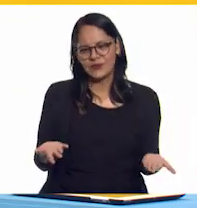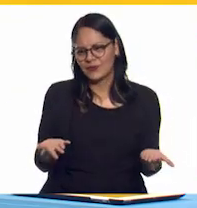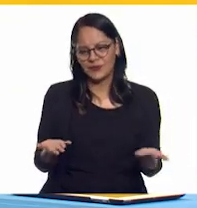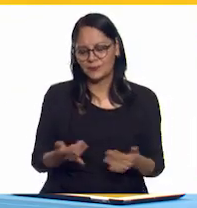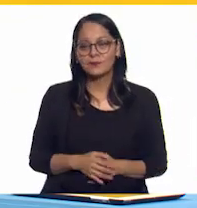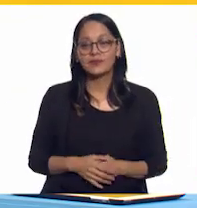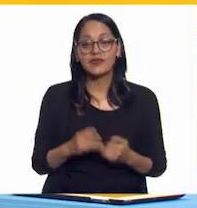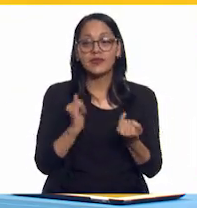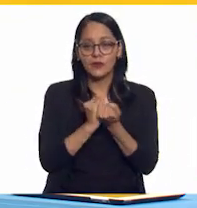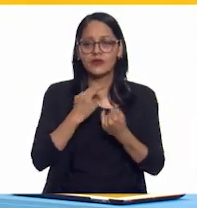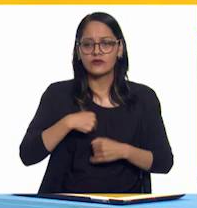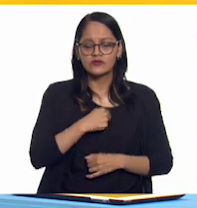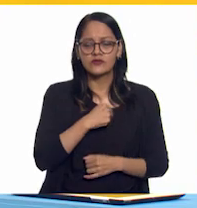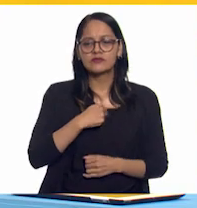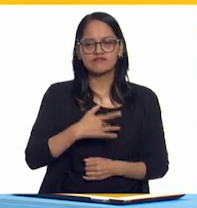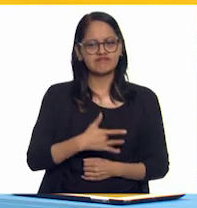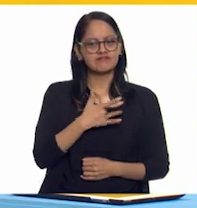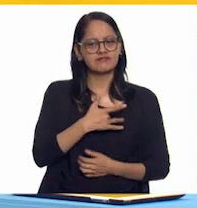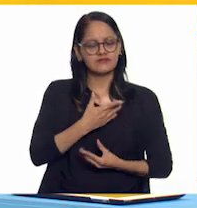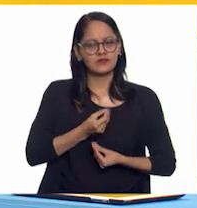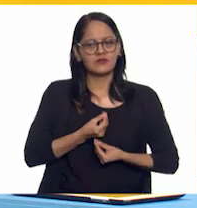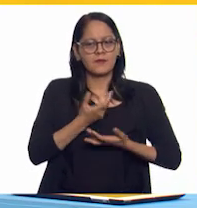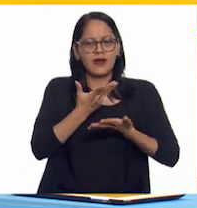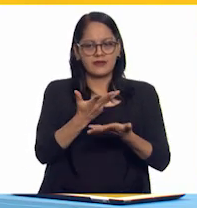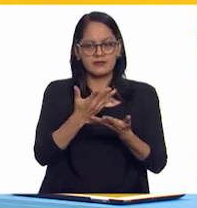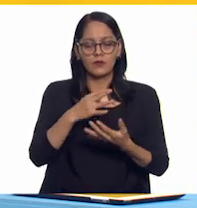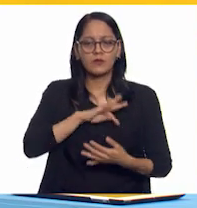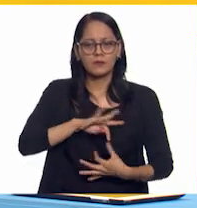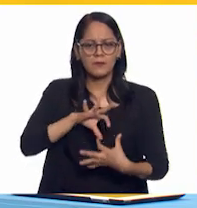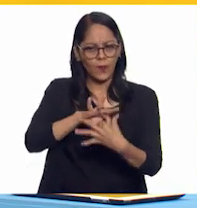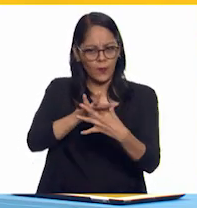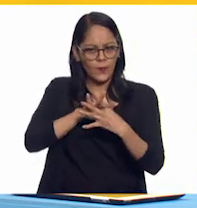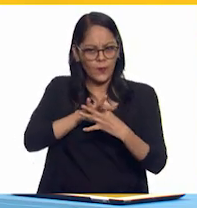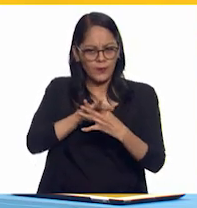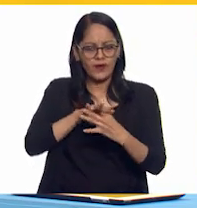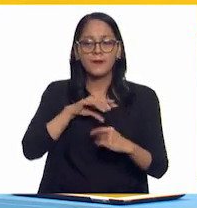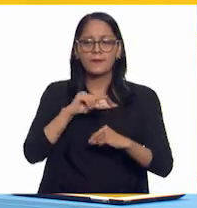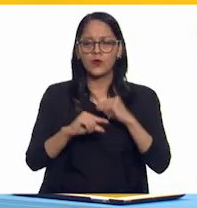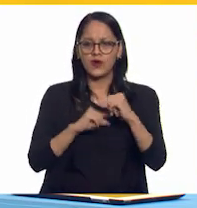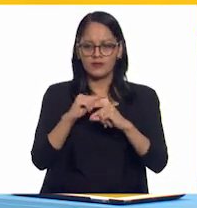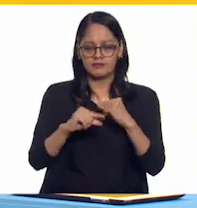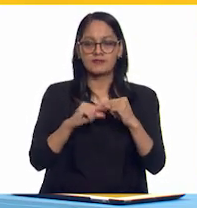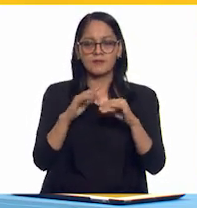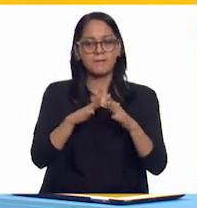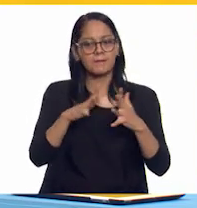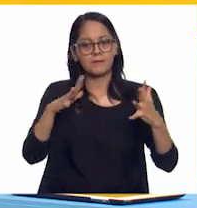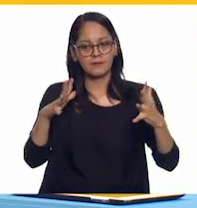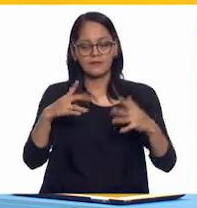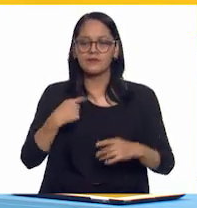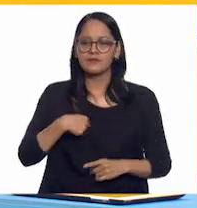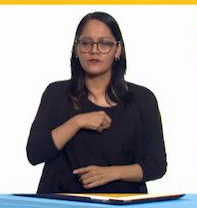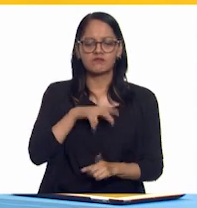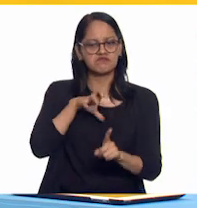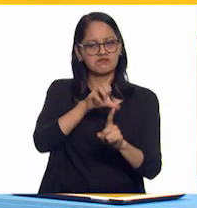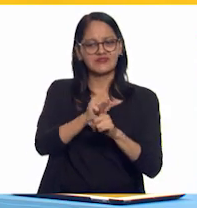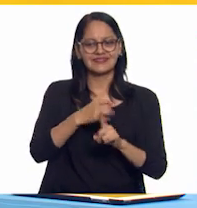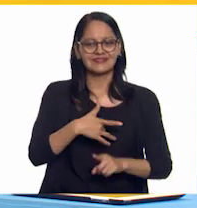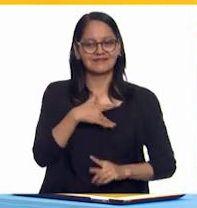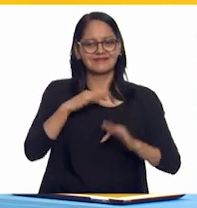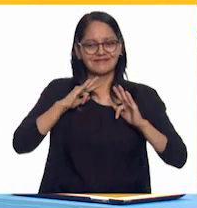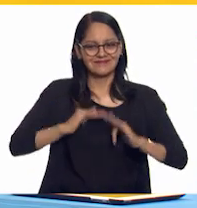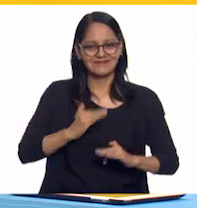aprendiendo a expresarlo, podemos construir vínculos sólidos que al ir creciendo nos ayudarán a alcanzar nuestro bienestar.